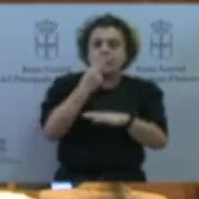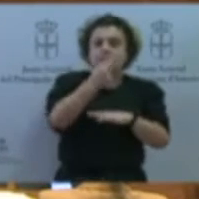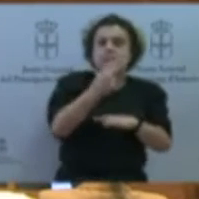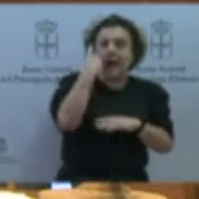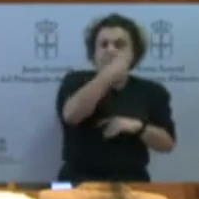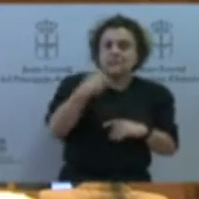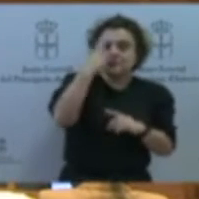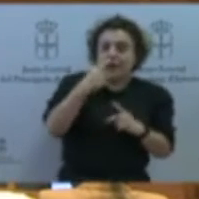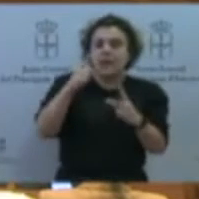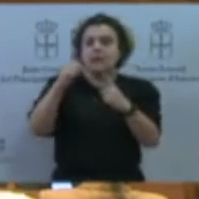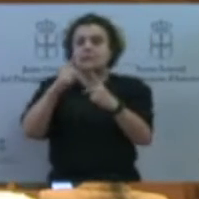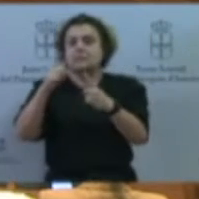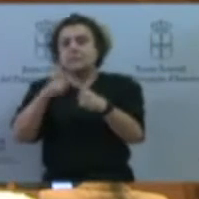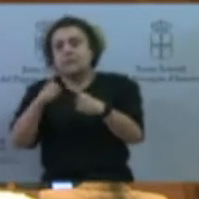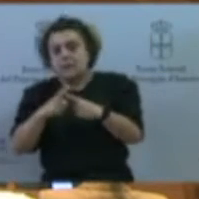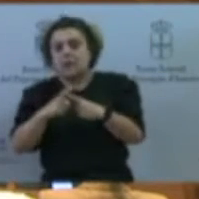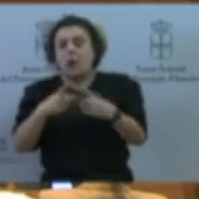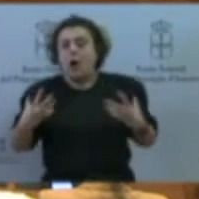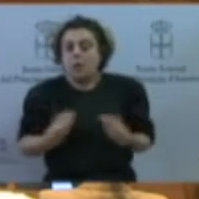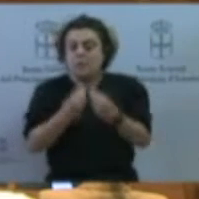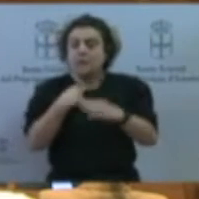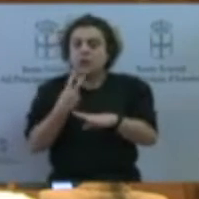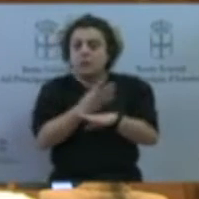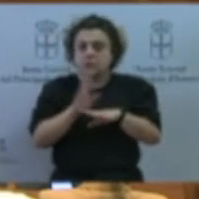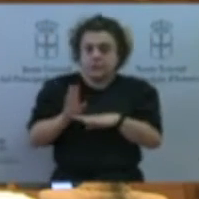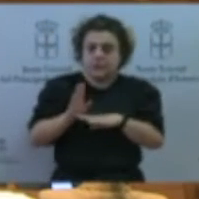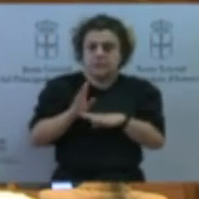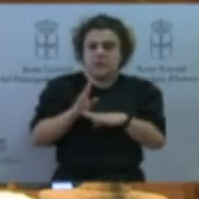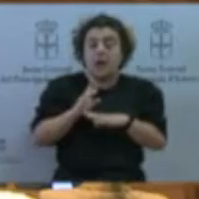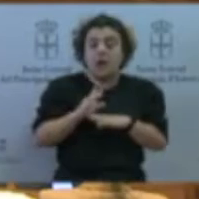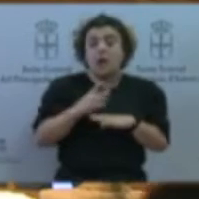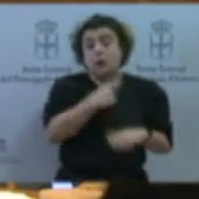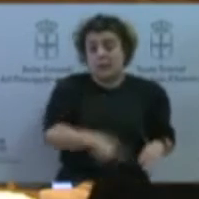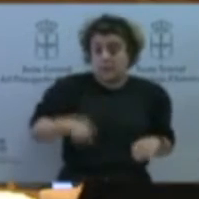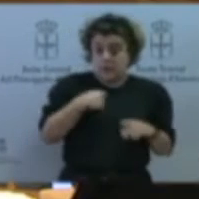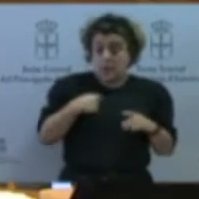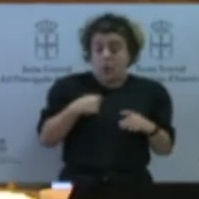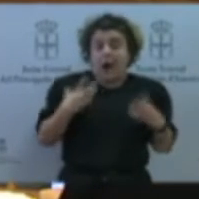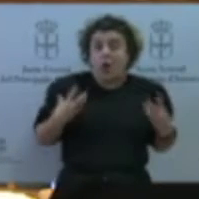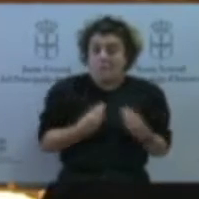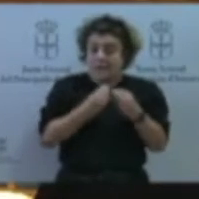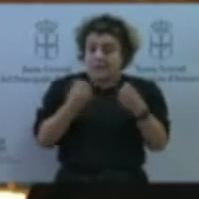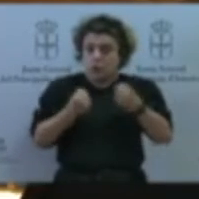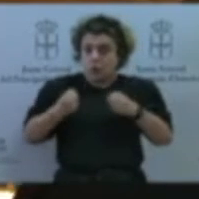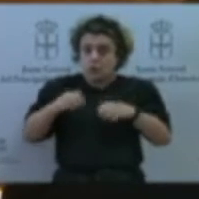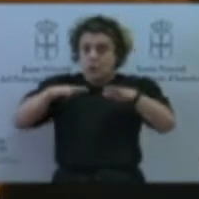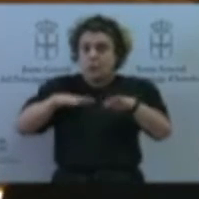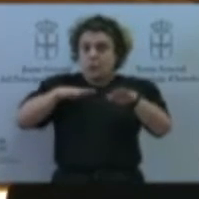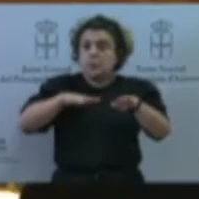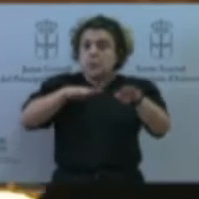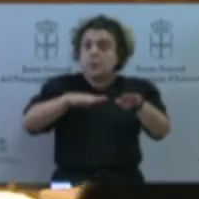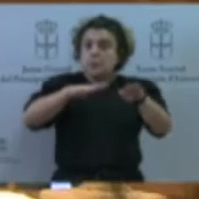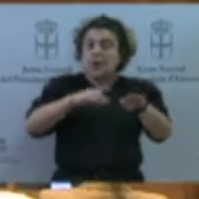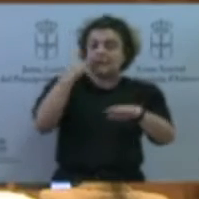Tineo y de Podemos en Salas, acompañando a la caravana de coches, que salió desde Salas también y que se concentró en Oviedo, donde estuvieron miembros de este